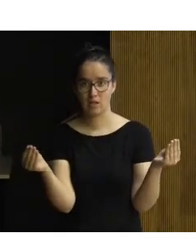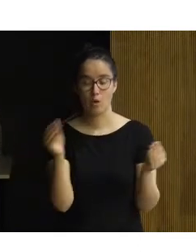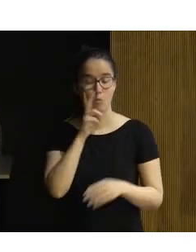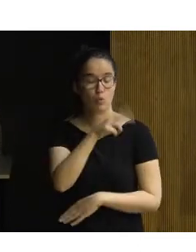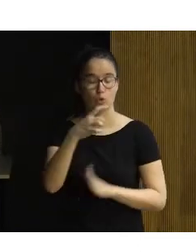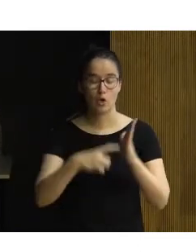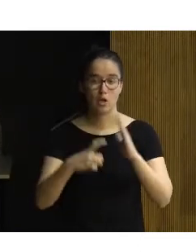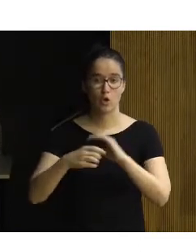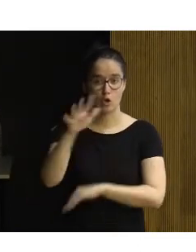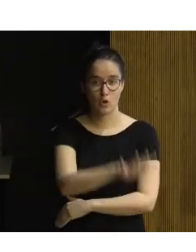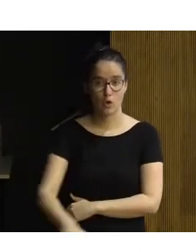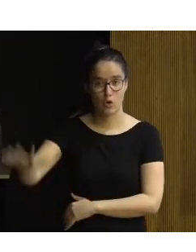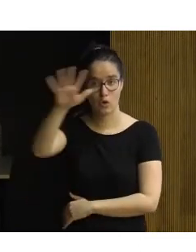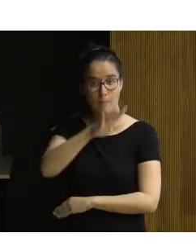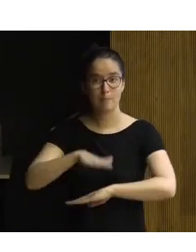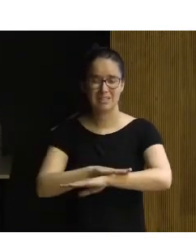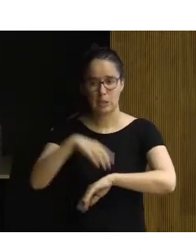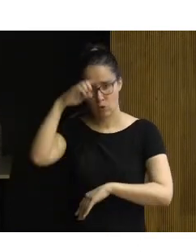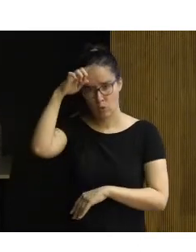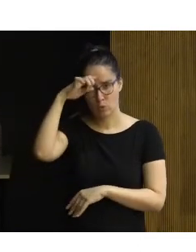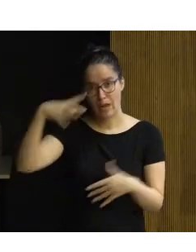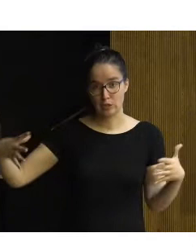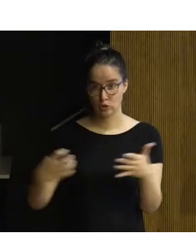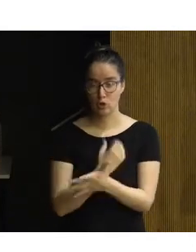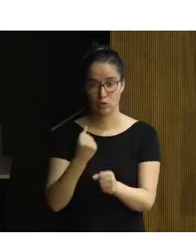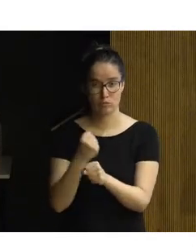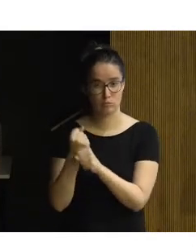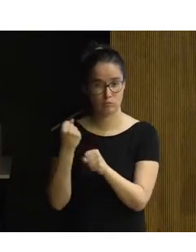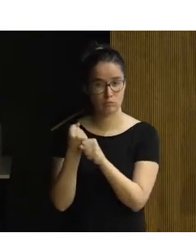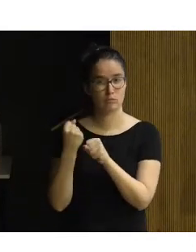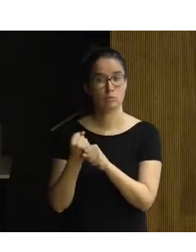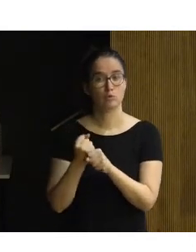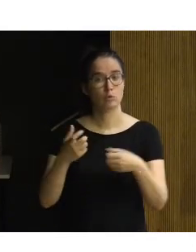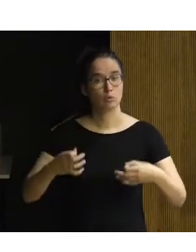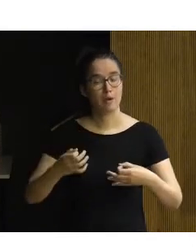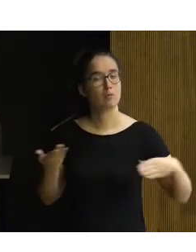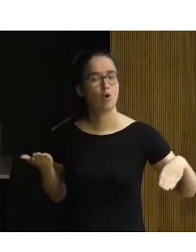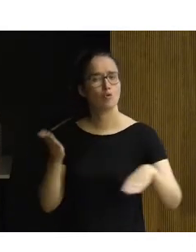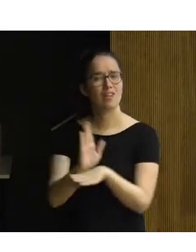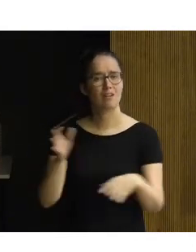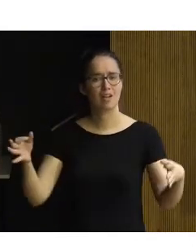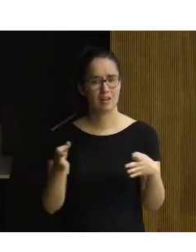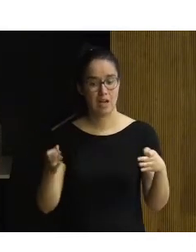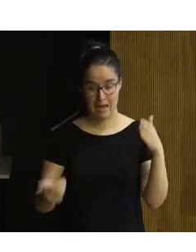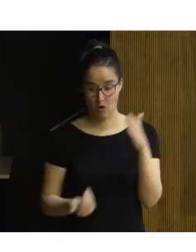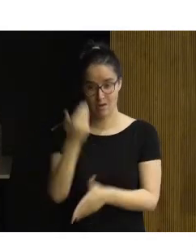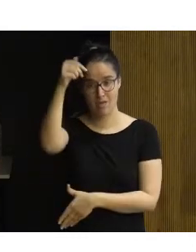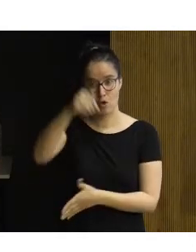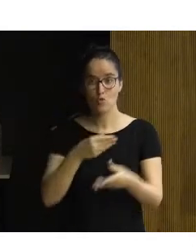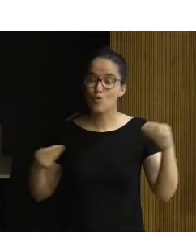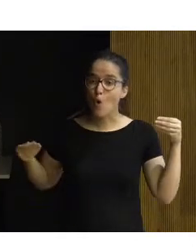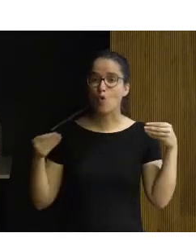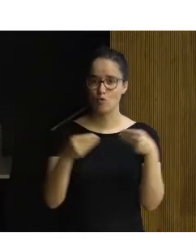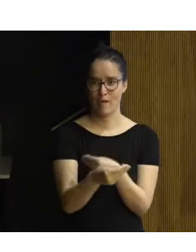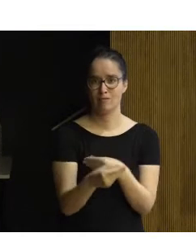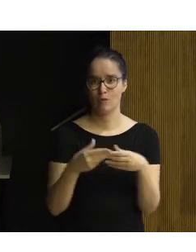Museo Arqueológico Nacional, el Ministerio de Cultura. Todos han trabajado precisamente para ofrecer en la jornada de hoy ese documento